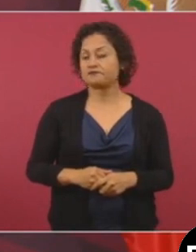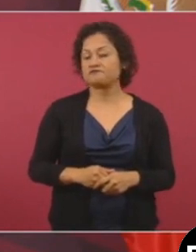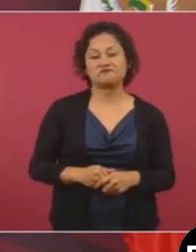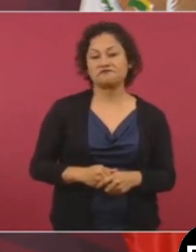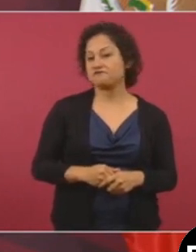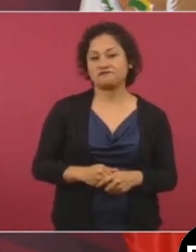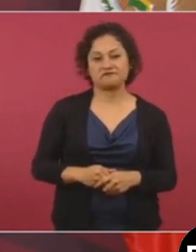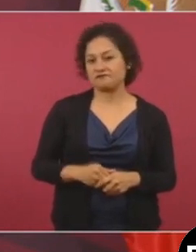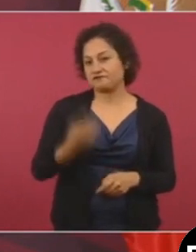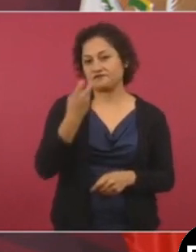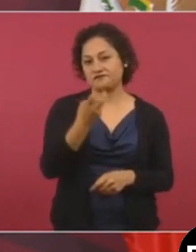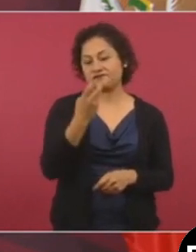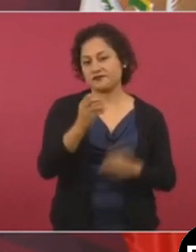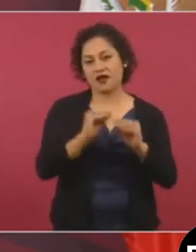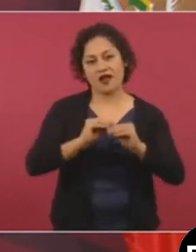eso está muy claro.